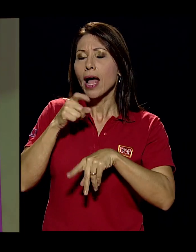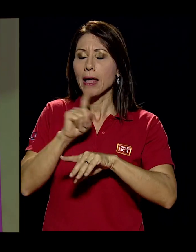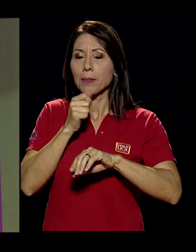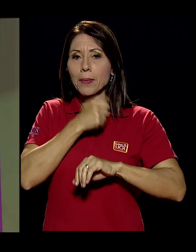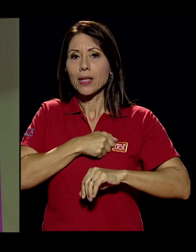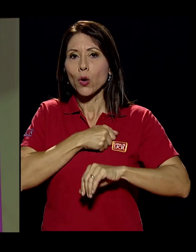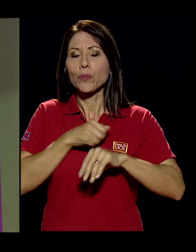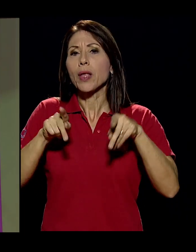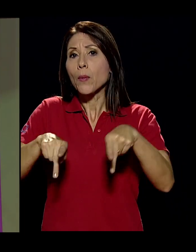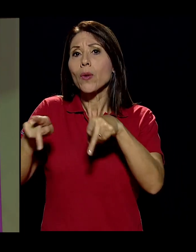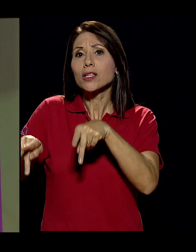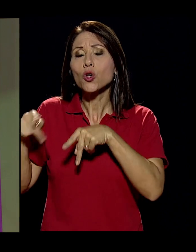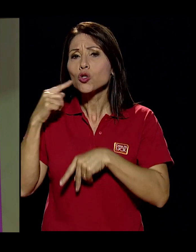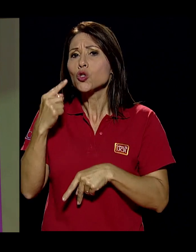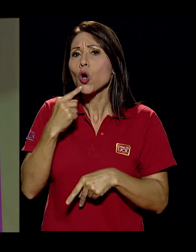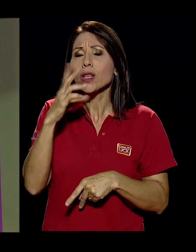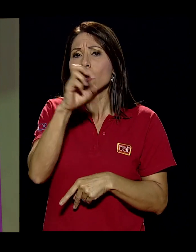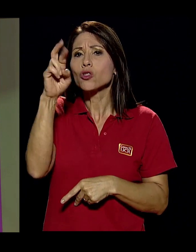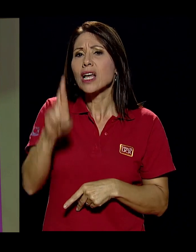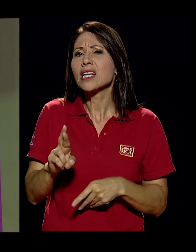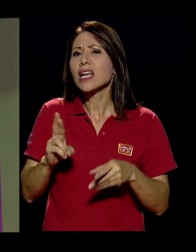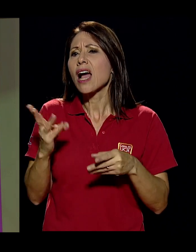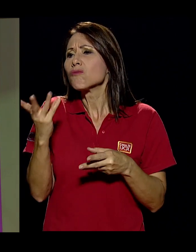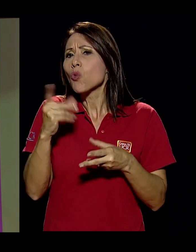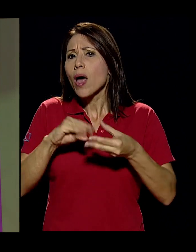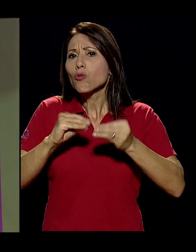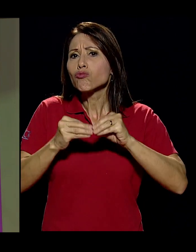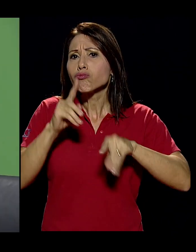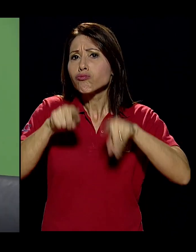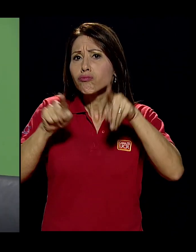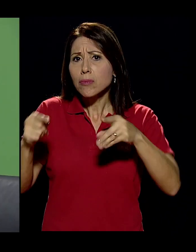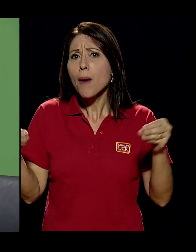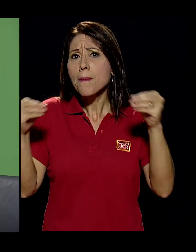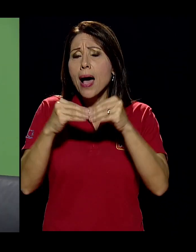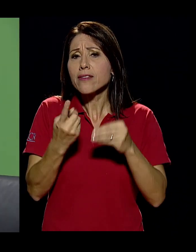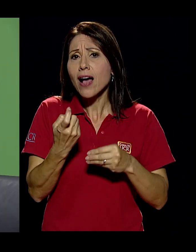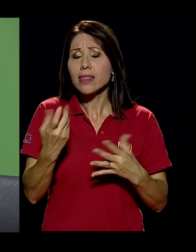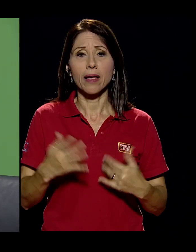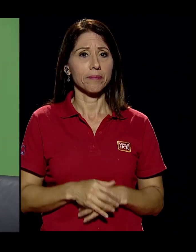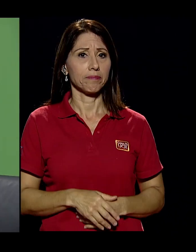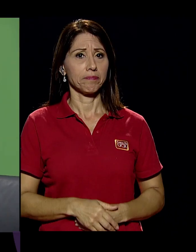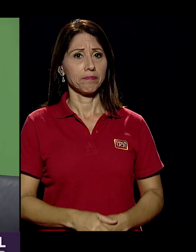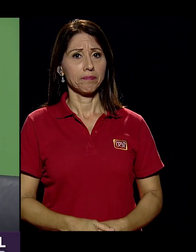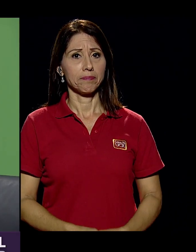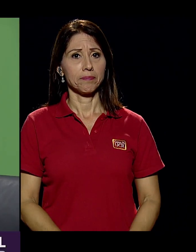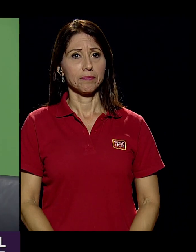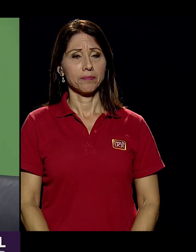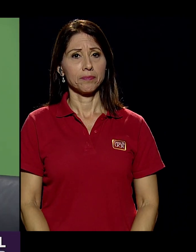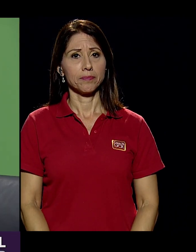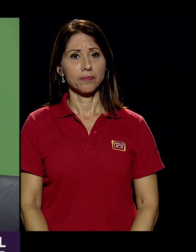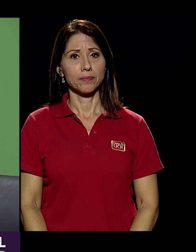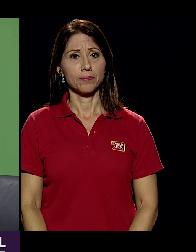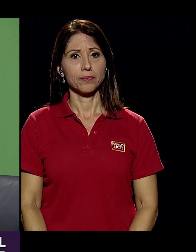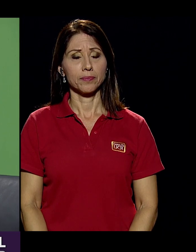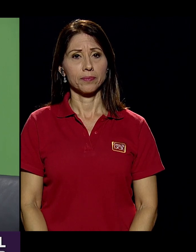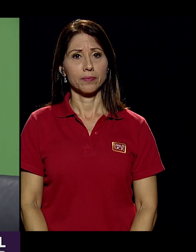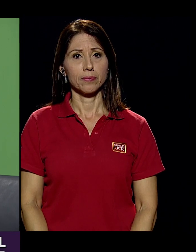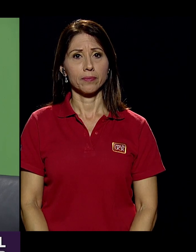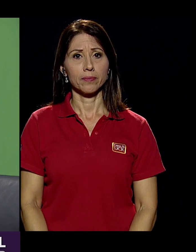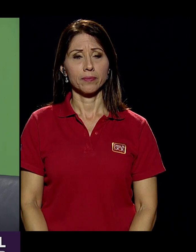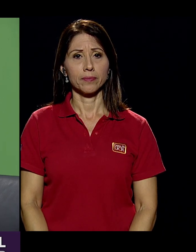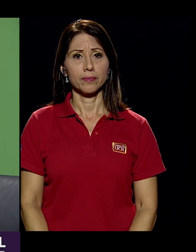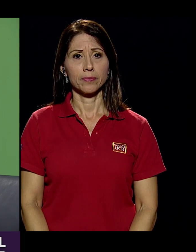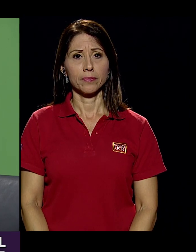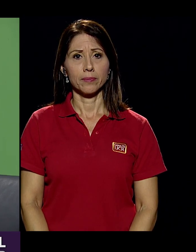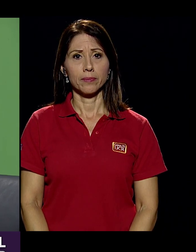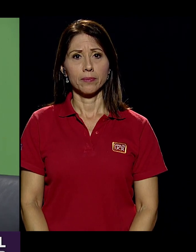Costa Rica? ¿Conocemos ahí estadísticas o hace falta más información? En realidad, según el censo del INEC, hay